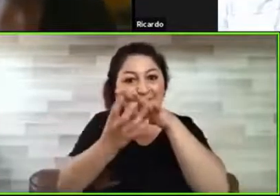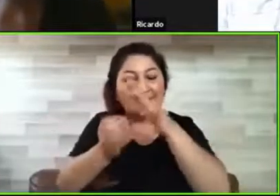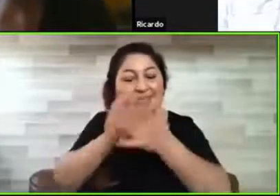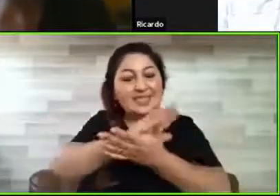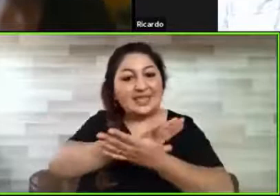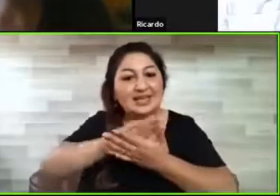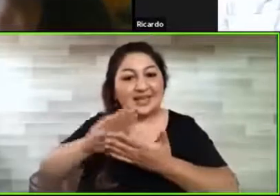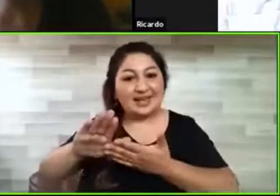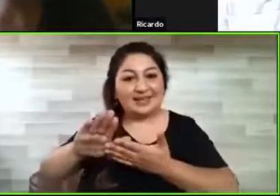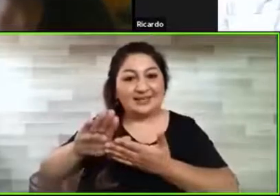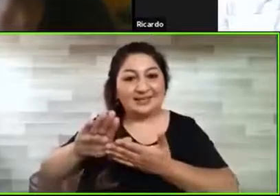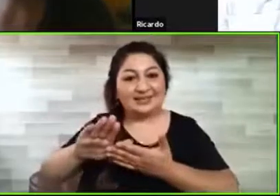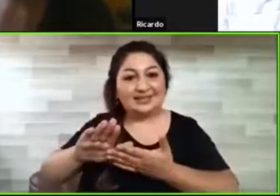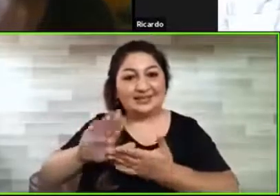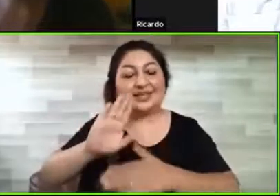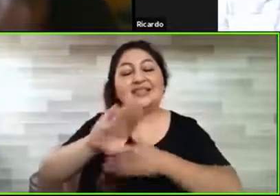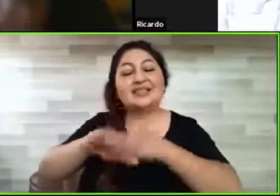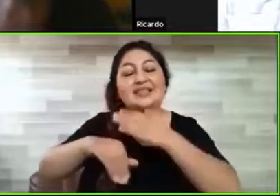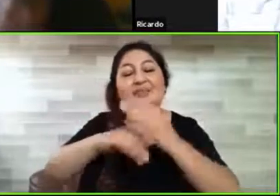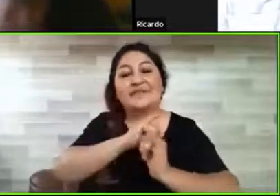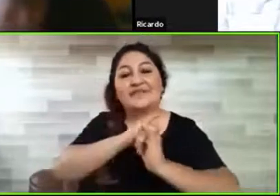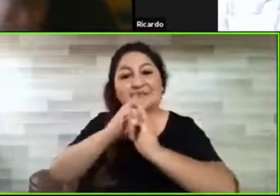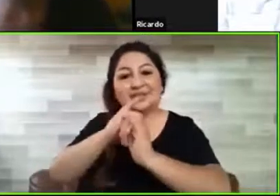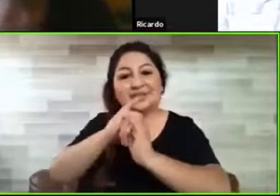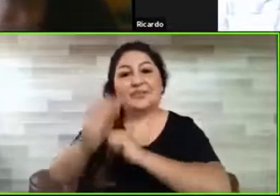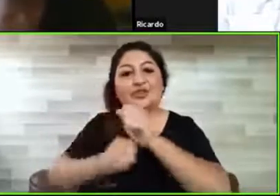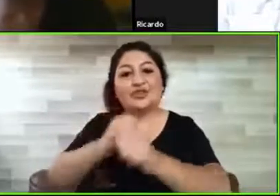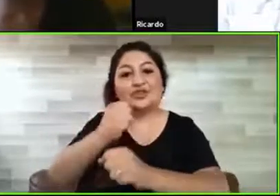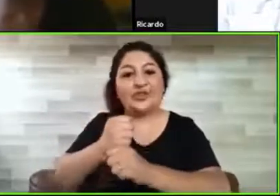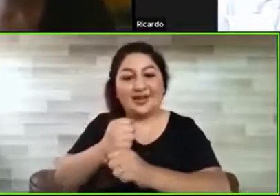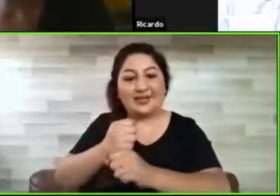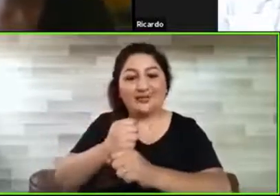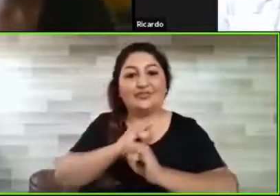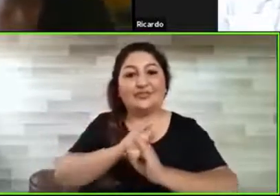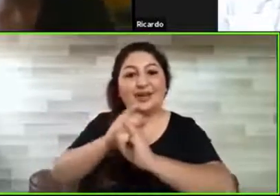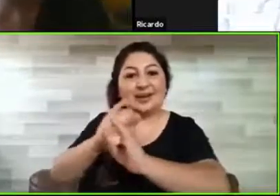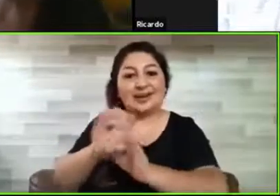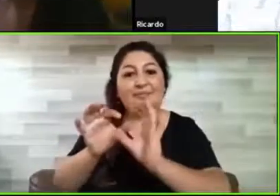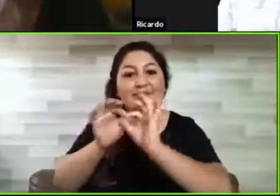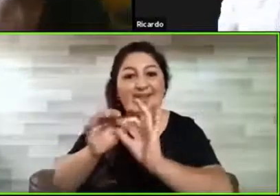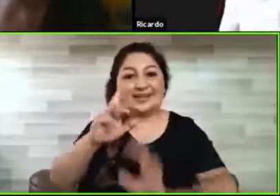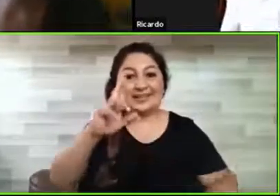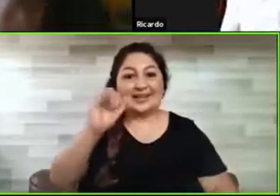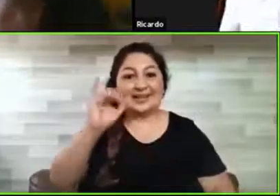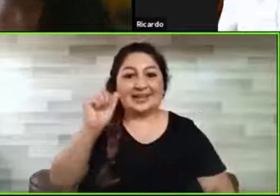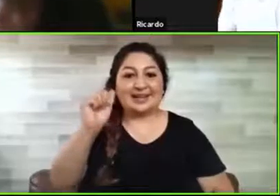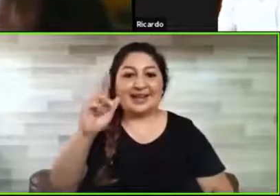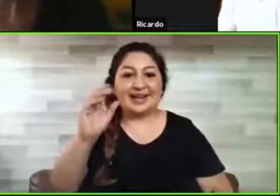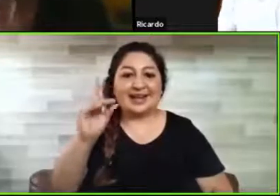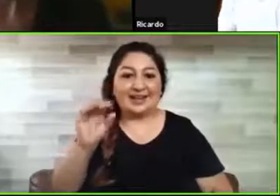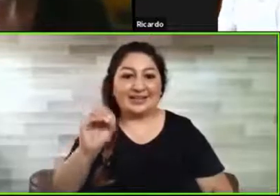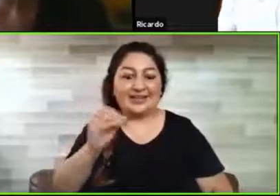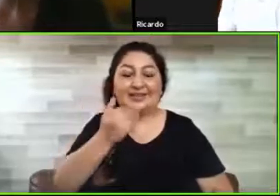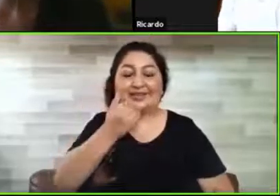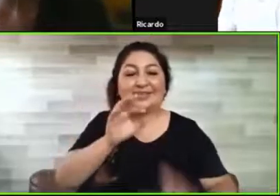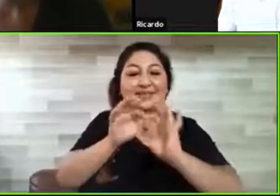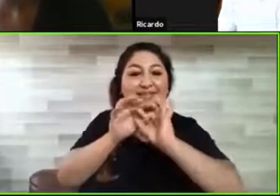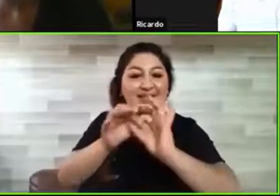daremos más información el próximo año. Muchísimas gracias, Ricardo. Y muchas gracias, Ailín,